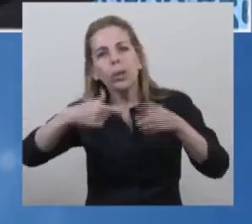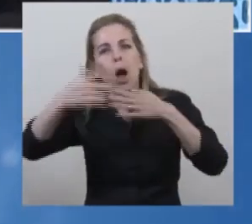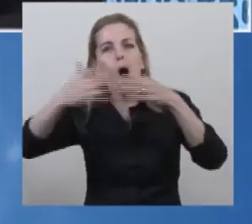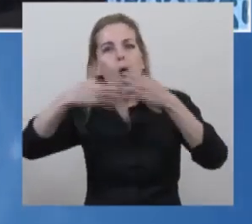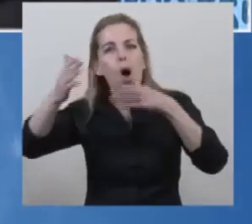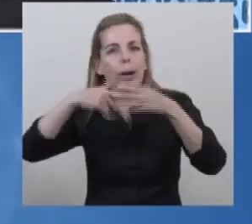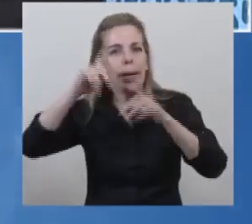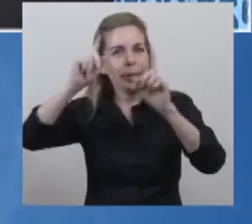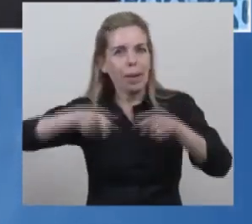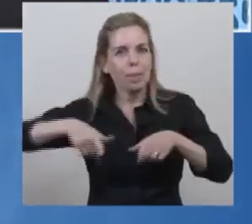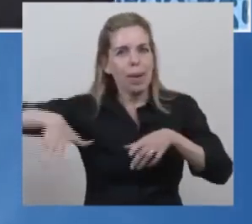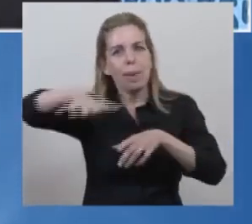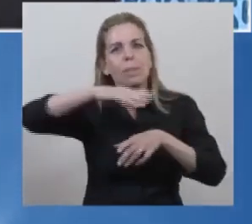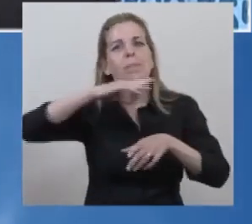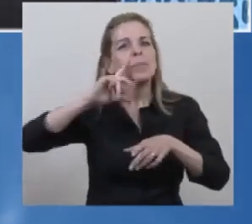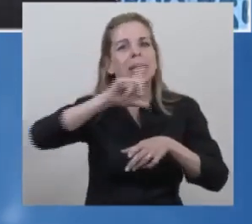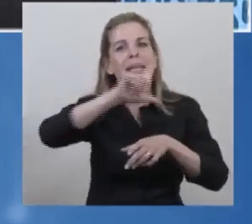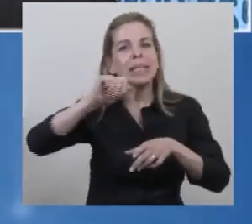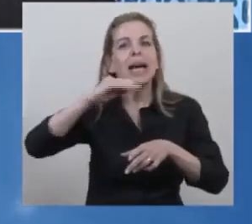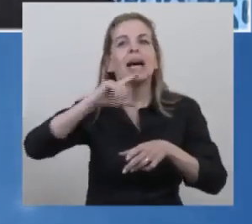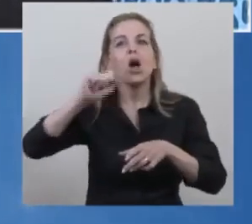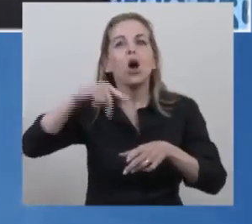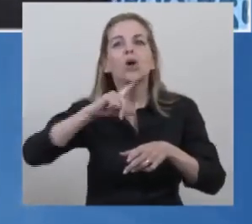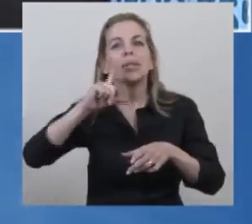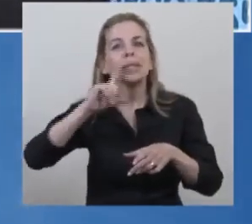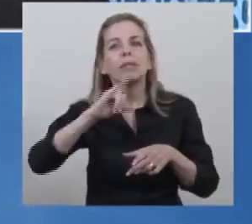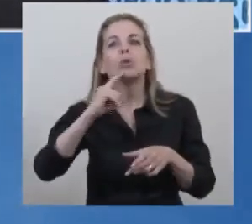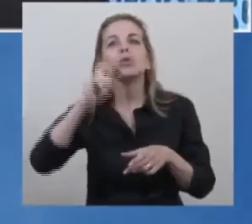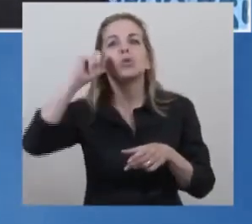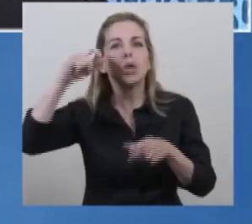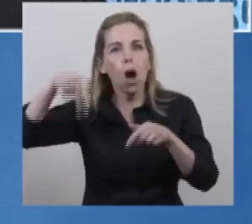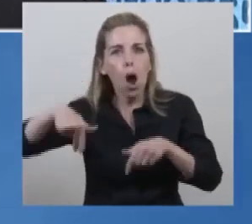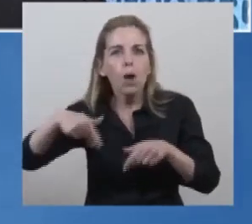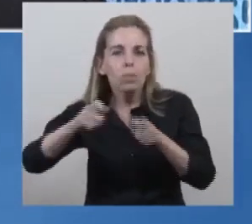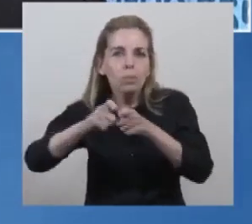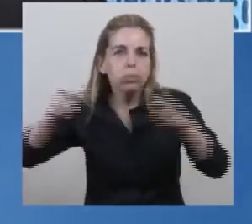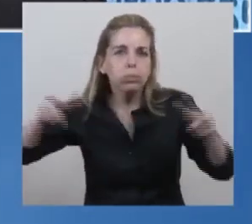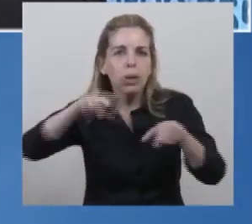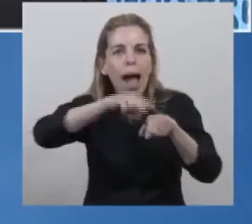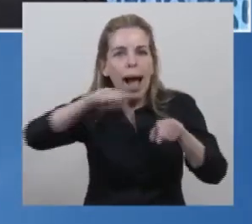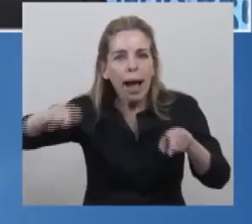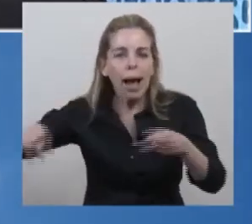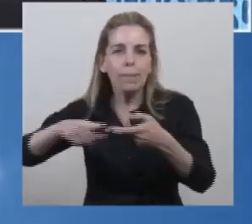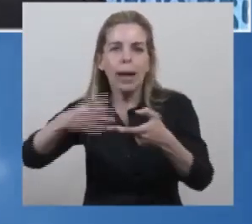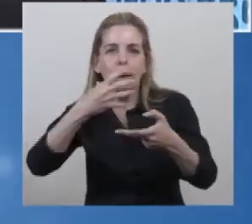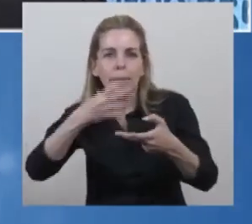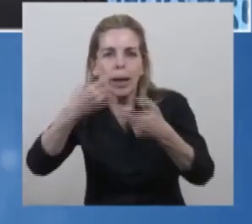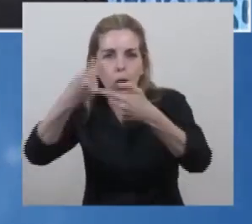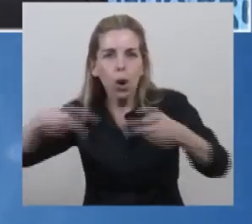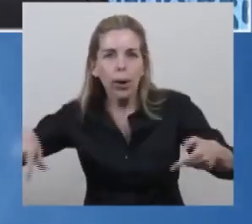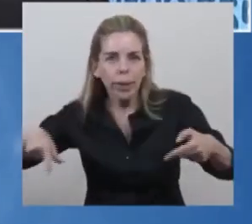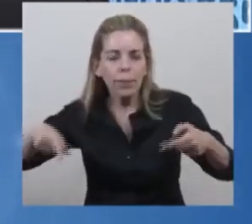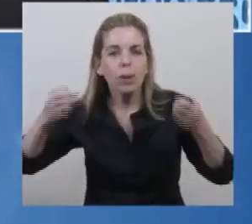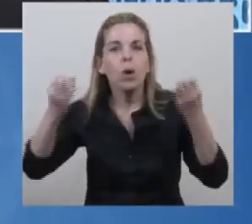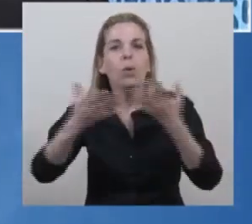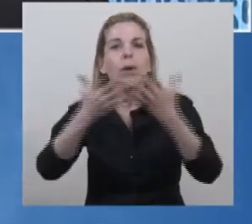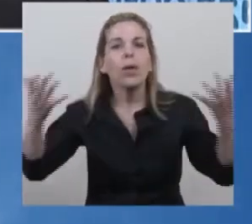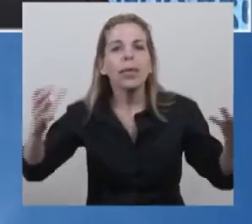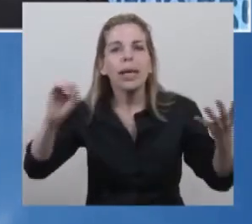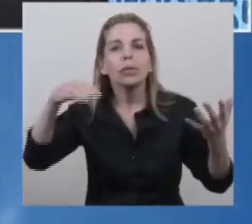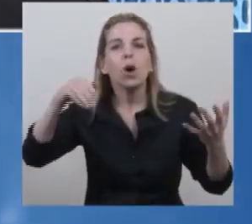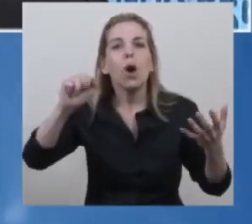importantes, en Villa Constitución, que también suman camas y equipamiento en el marco de esta emergencia. Buenos días, Omar.